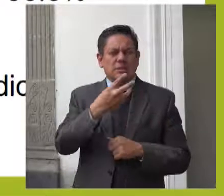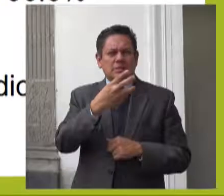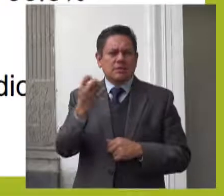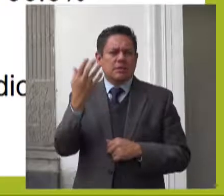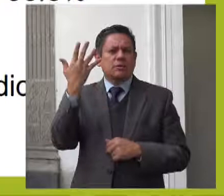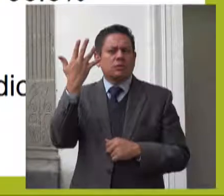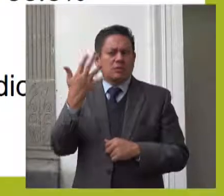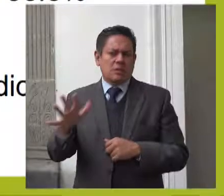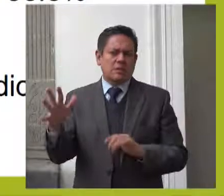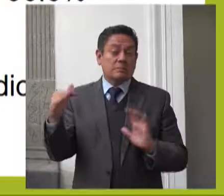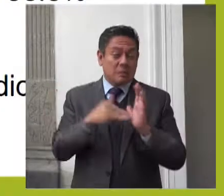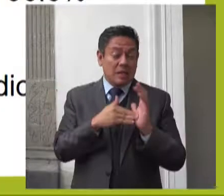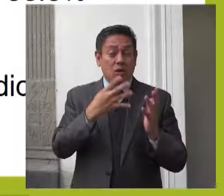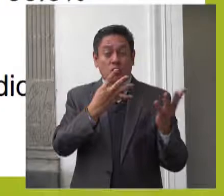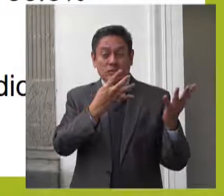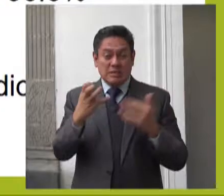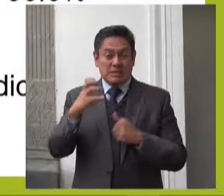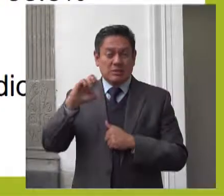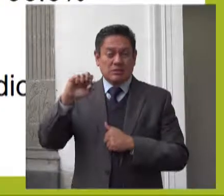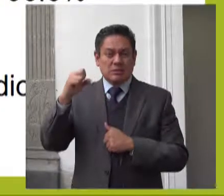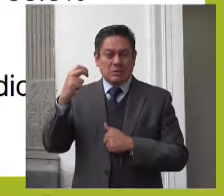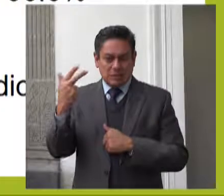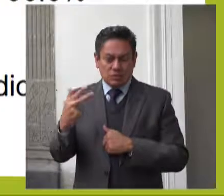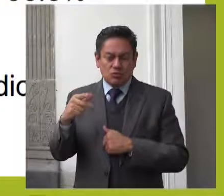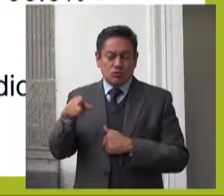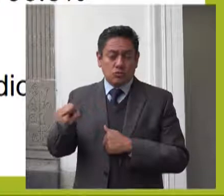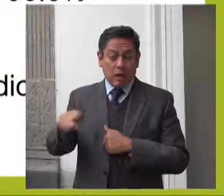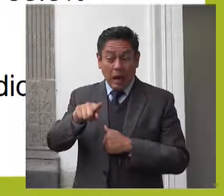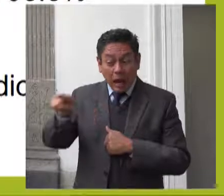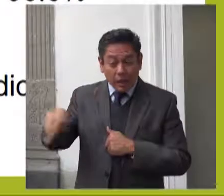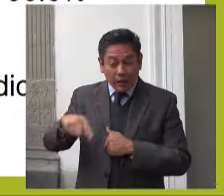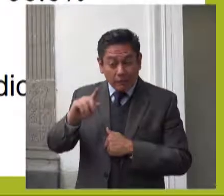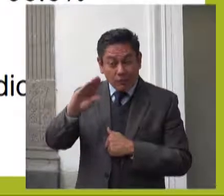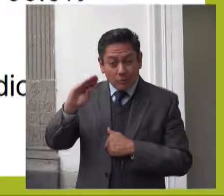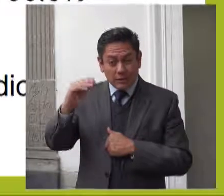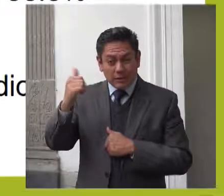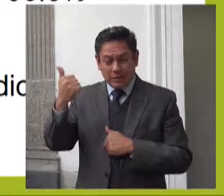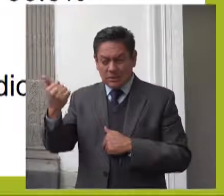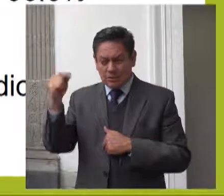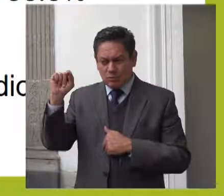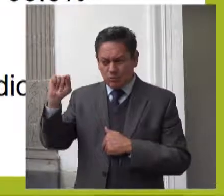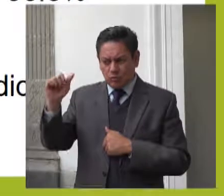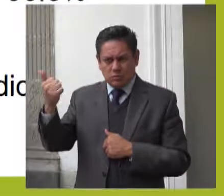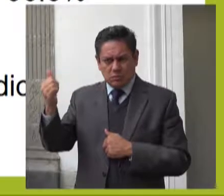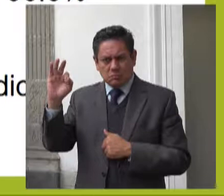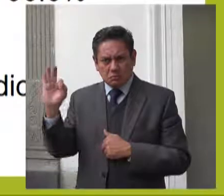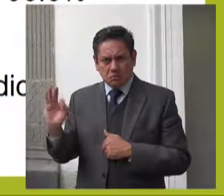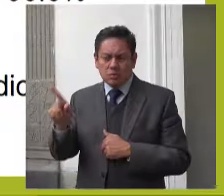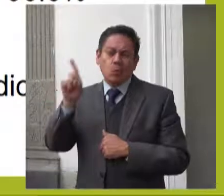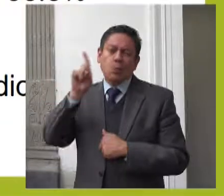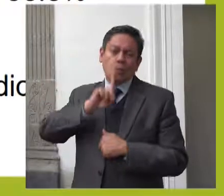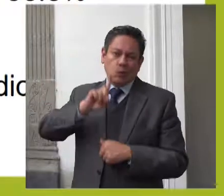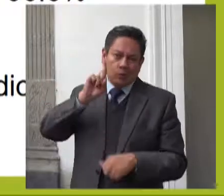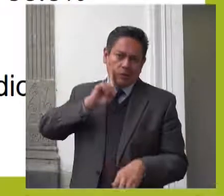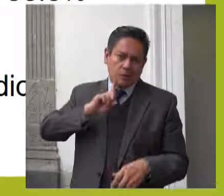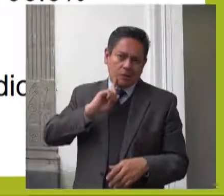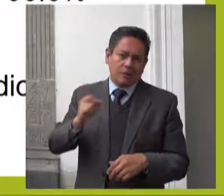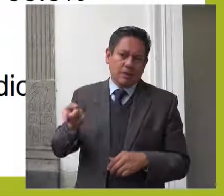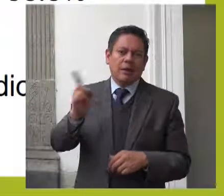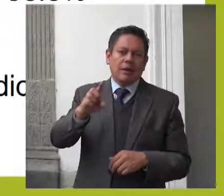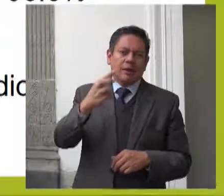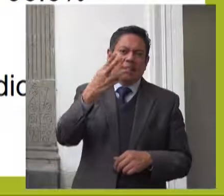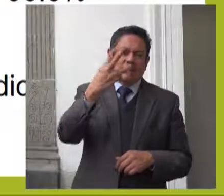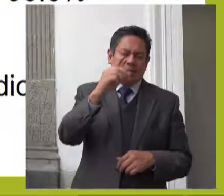atendía, de los cuales el 96.6% eran mujeres y el 3